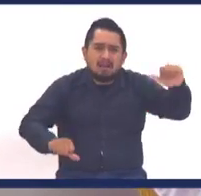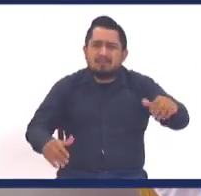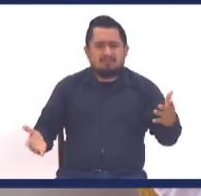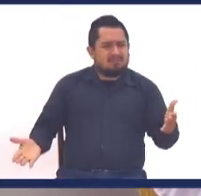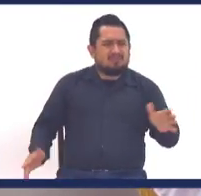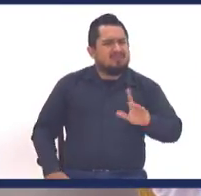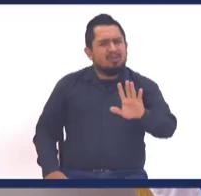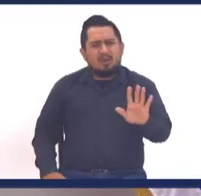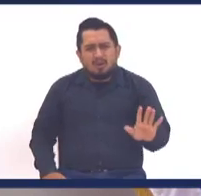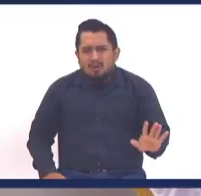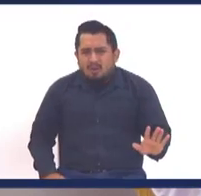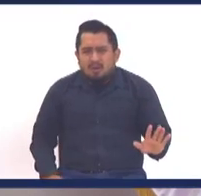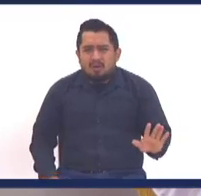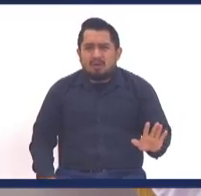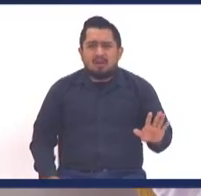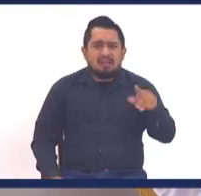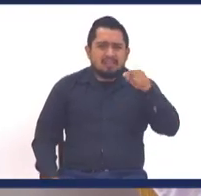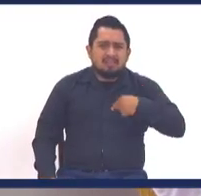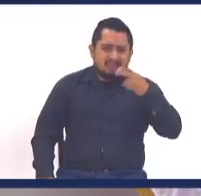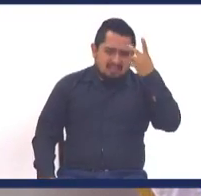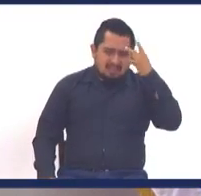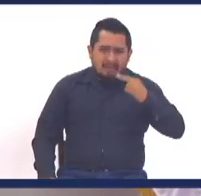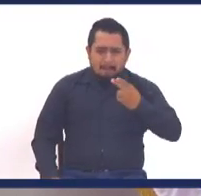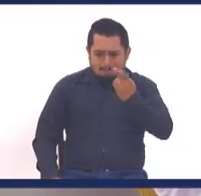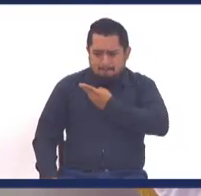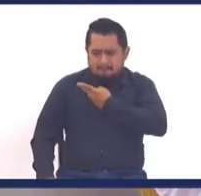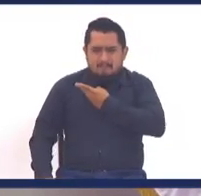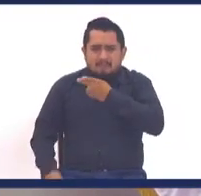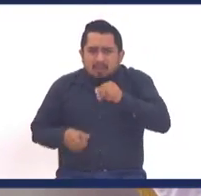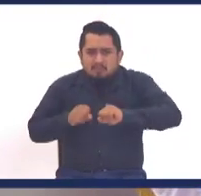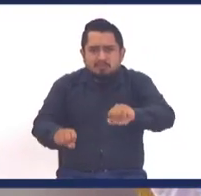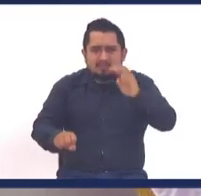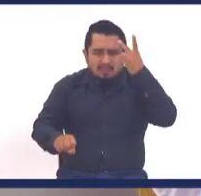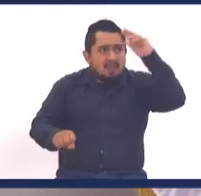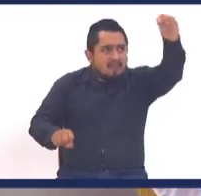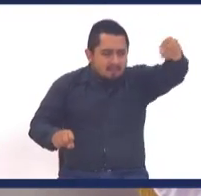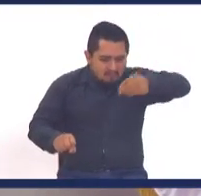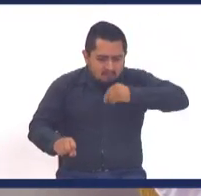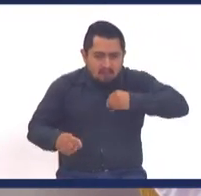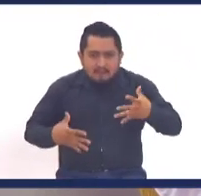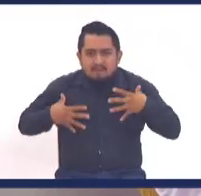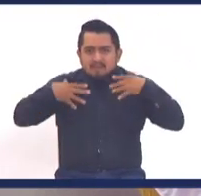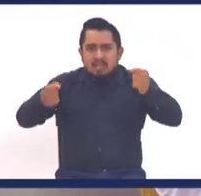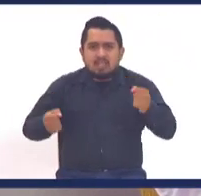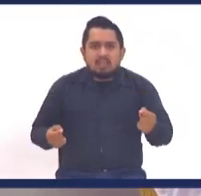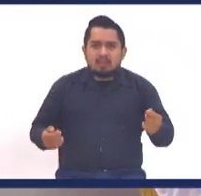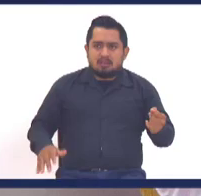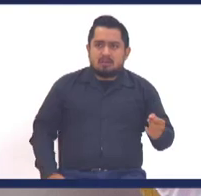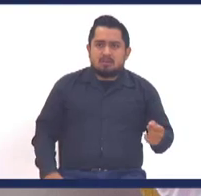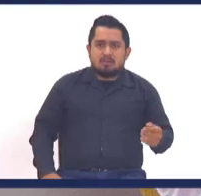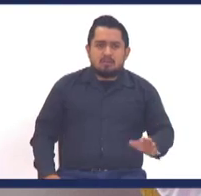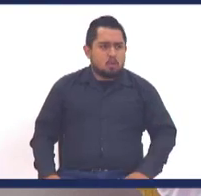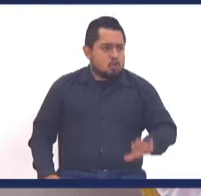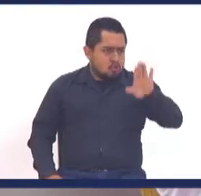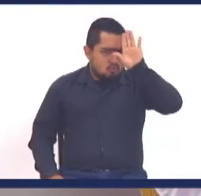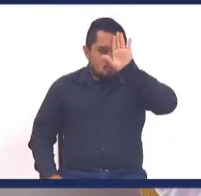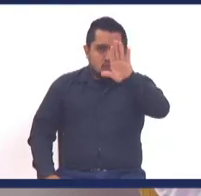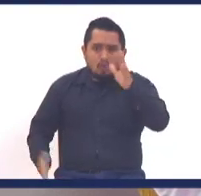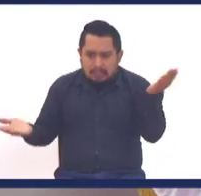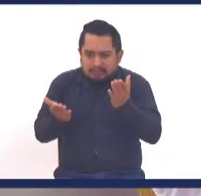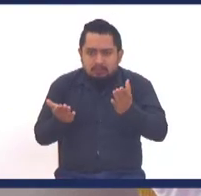que el otro, no, no hermano, es que la paga del pecado, es muerte, maldad, diva de Dios, vida eterna y Cristo Jesús, quien te llevó al centro de contención, fueron tus acciones,